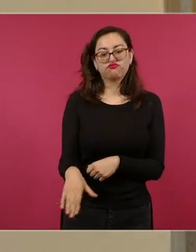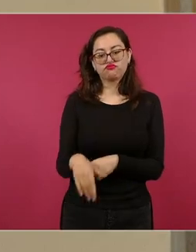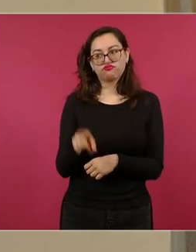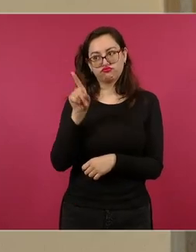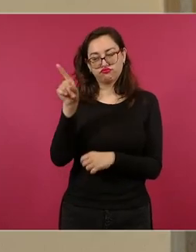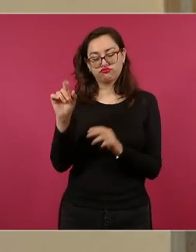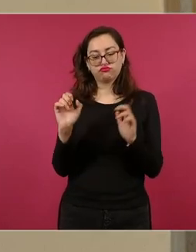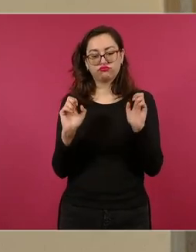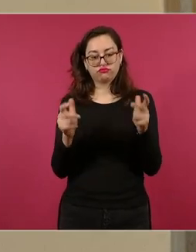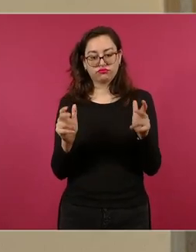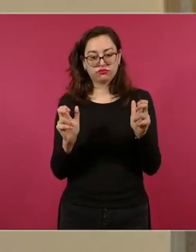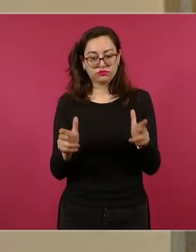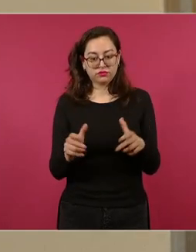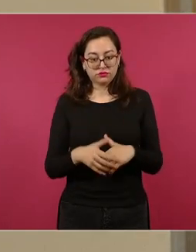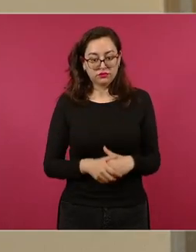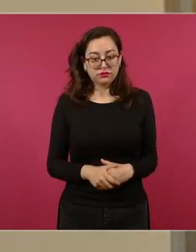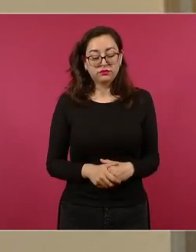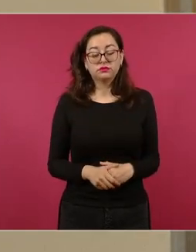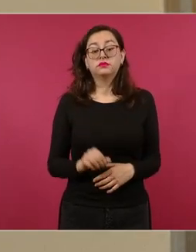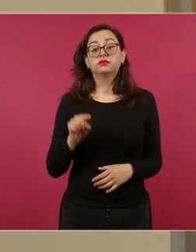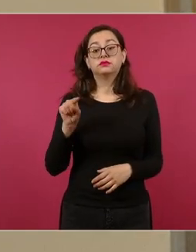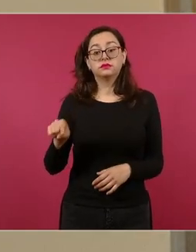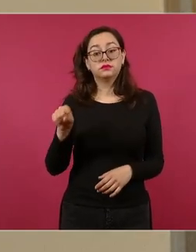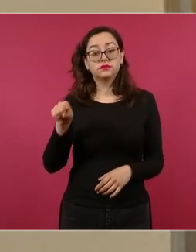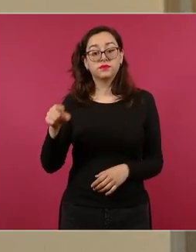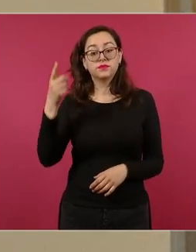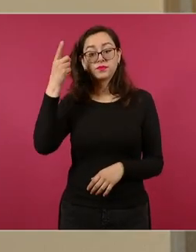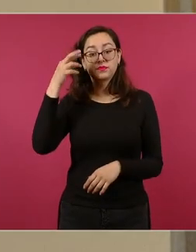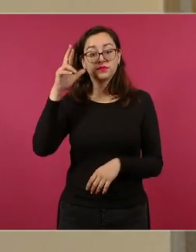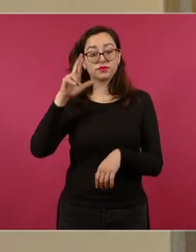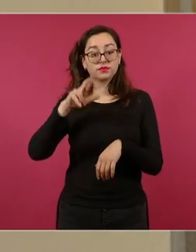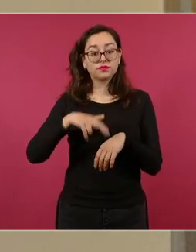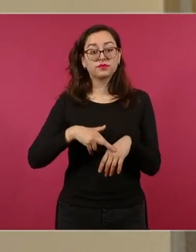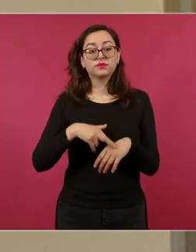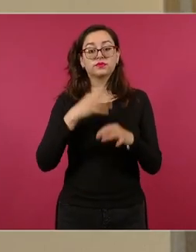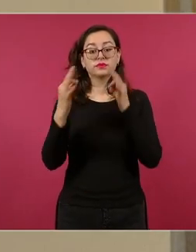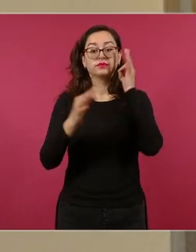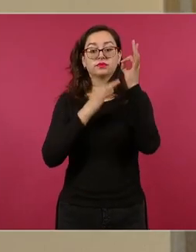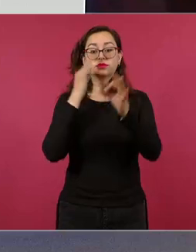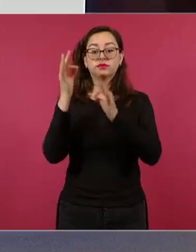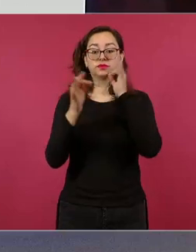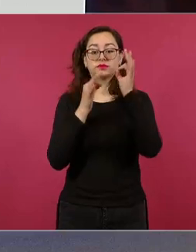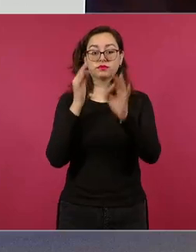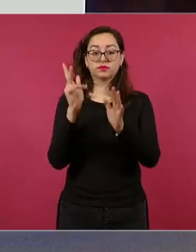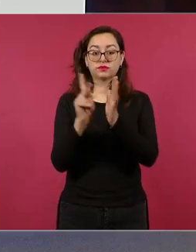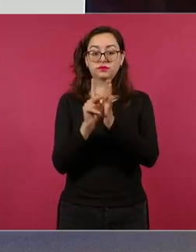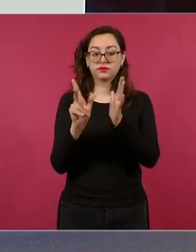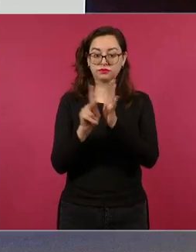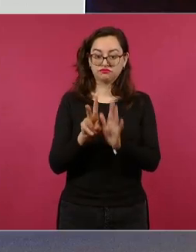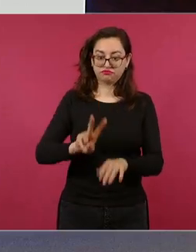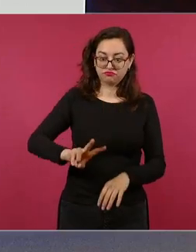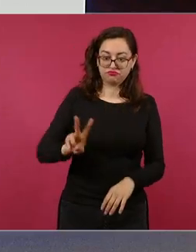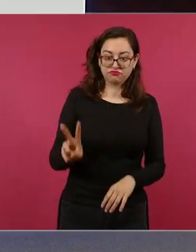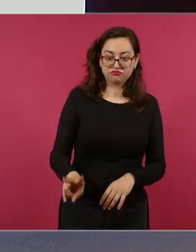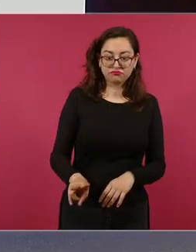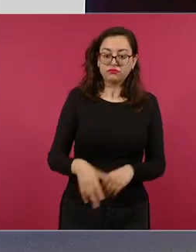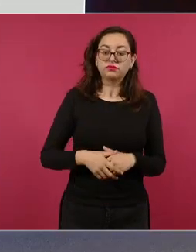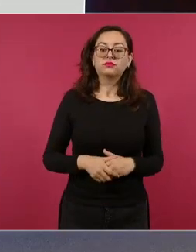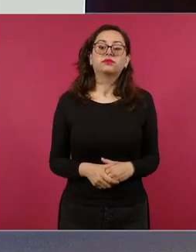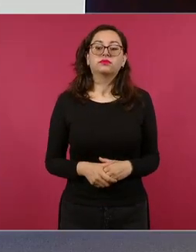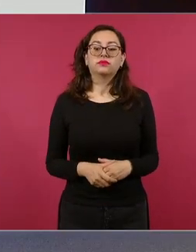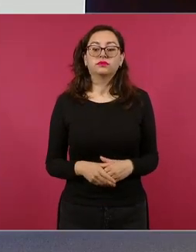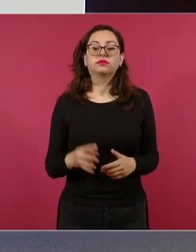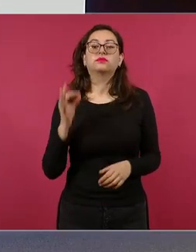Chiapas. Él era el director del portal de noticias, realidades, periodismo con verdad. Por esos hechos la